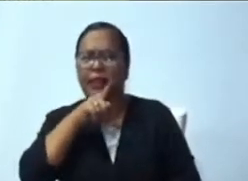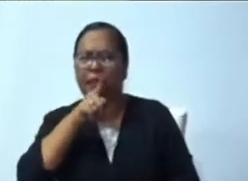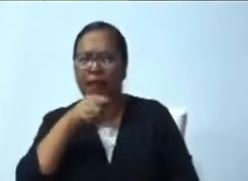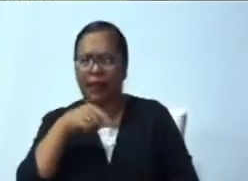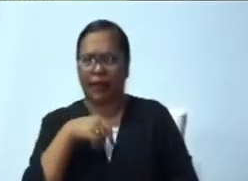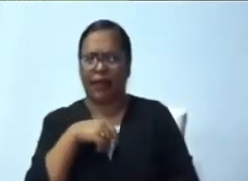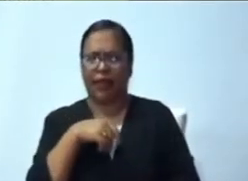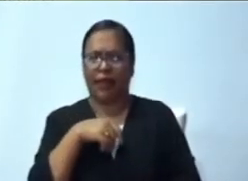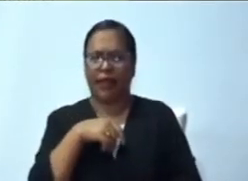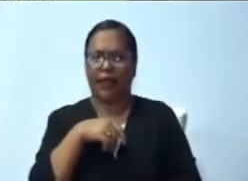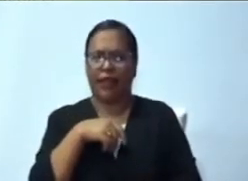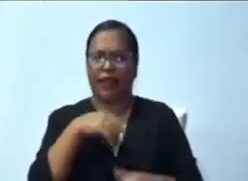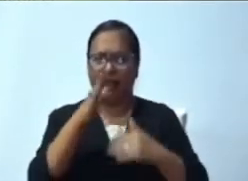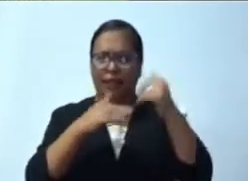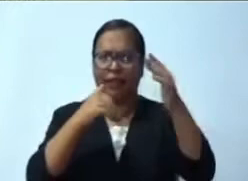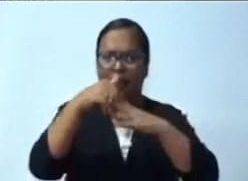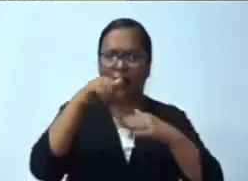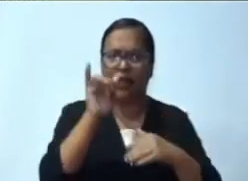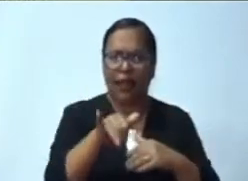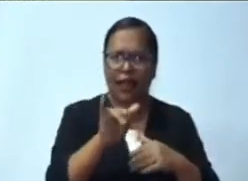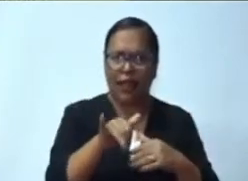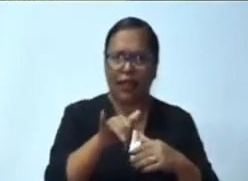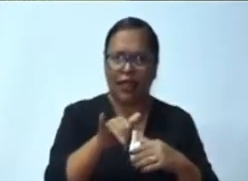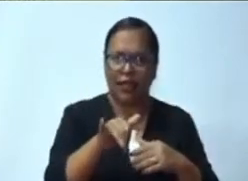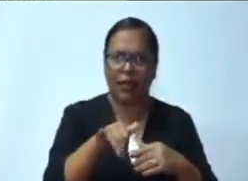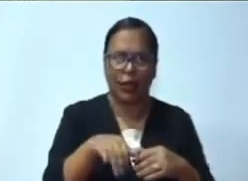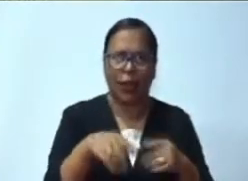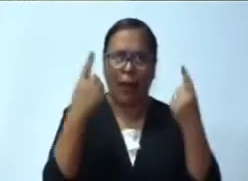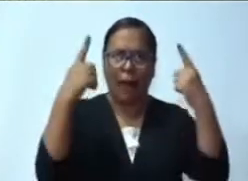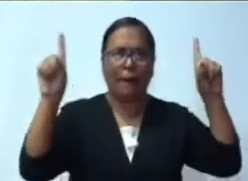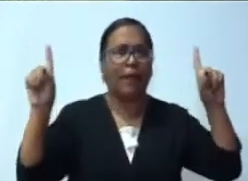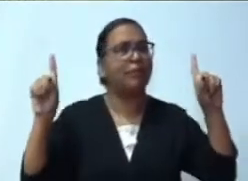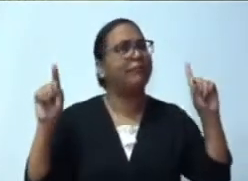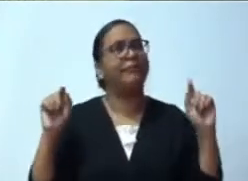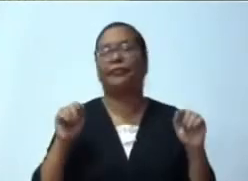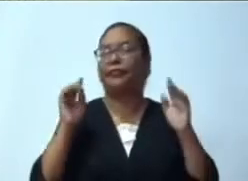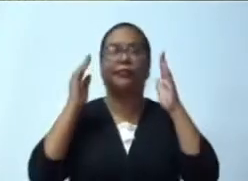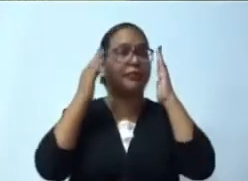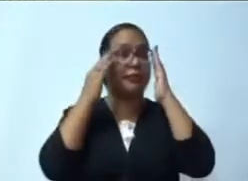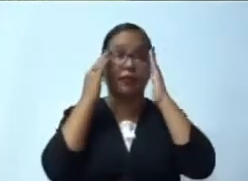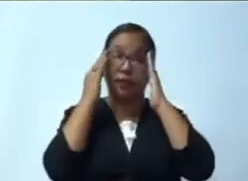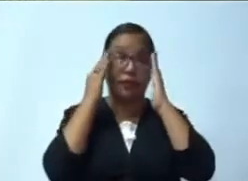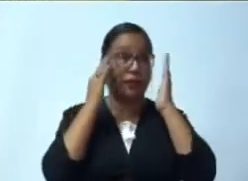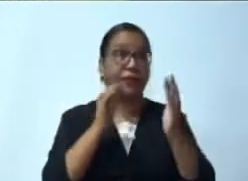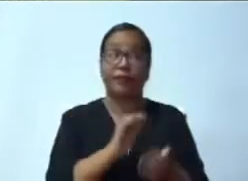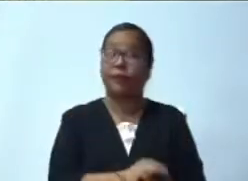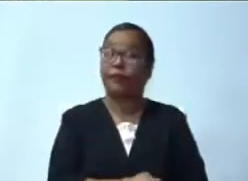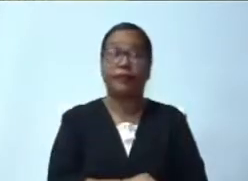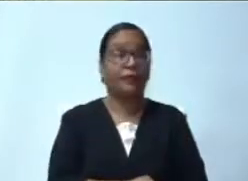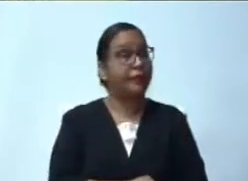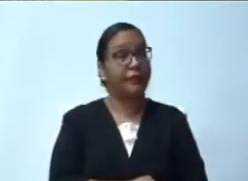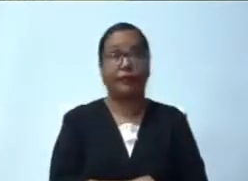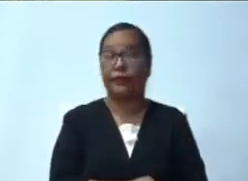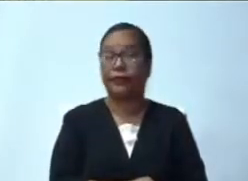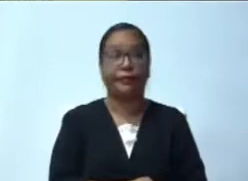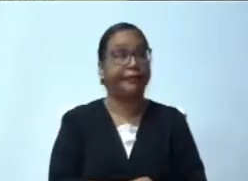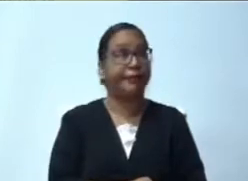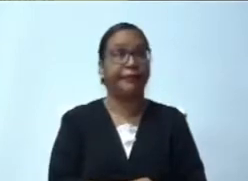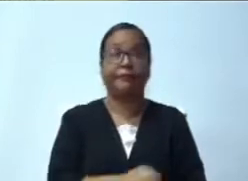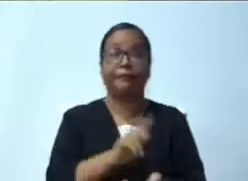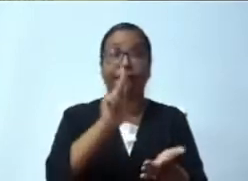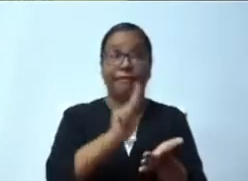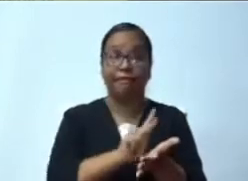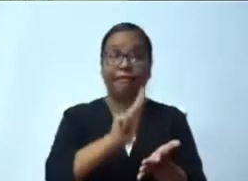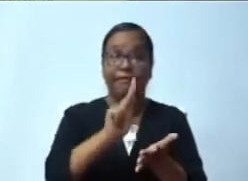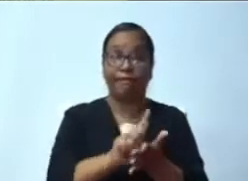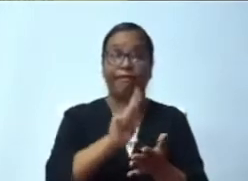la nómina. En este presupuesto para el año 2023, oiga el pueblo dominicano, hay un aumento de la nómina